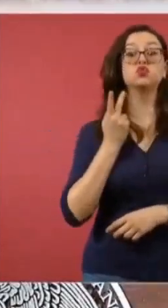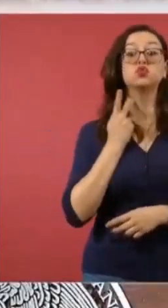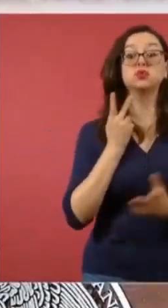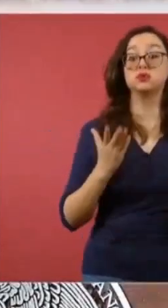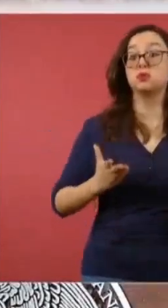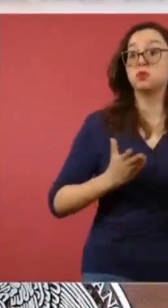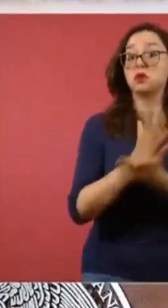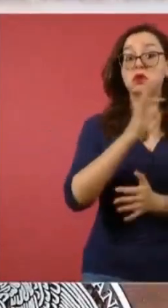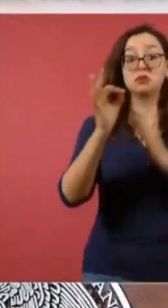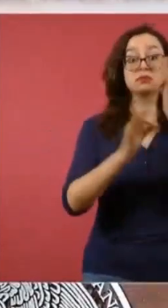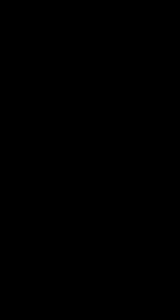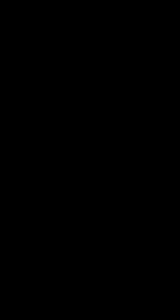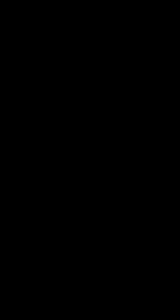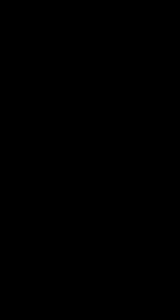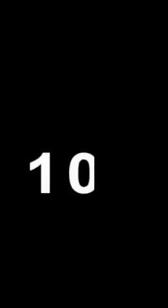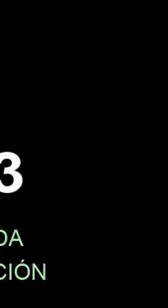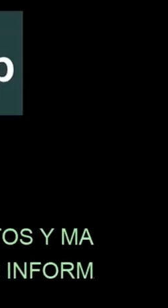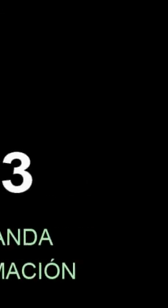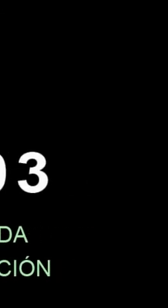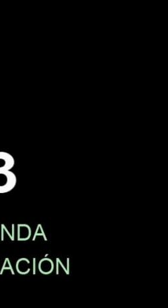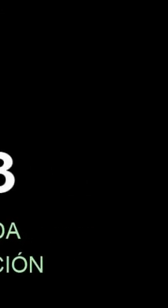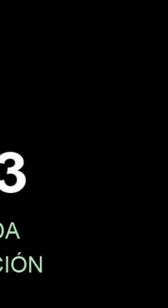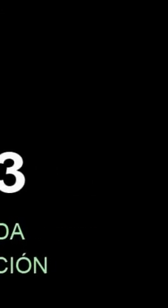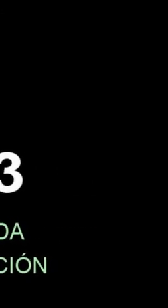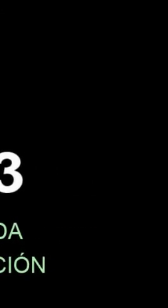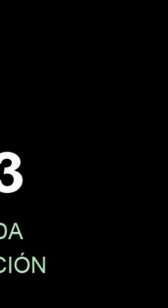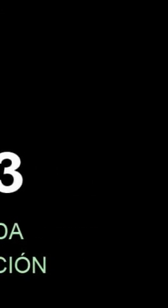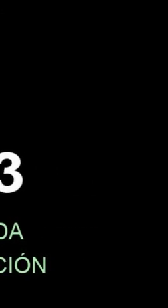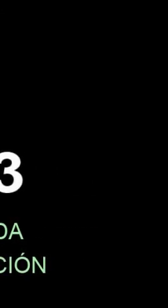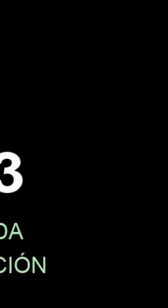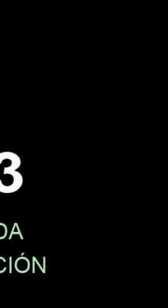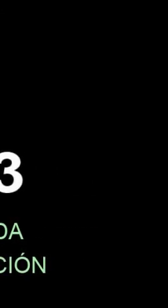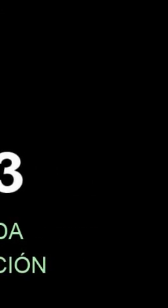básicamente eso es lo que está haciendo. Con información de Literal México.